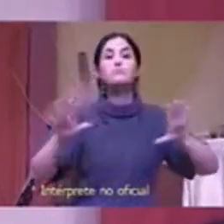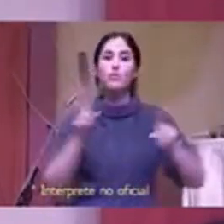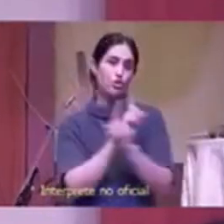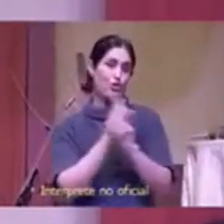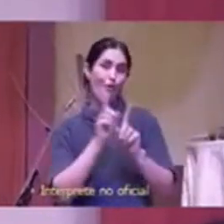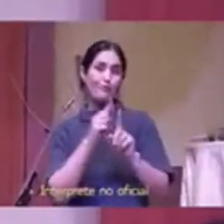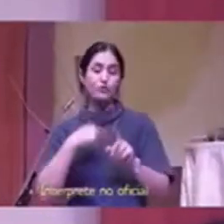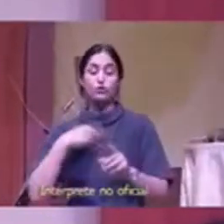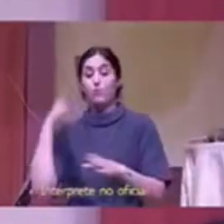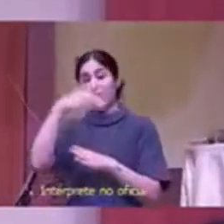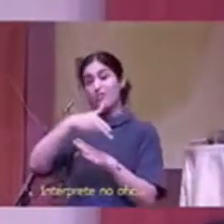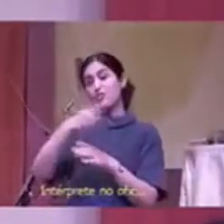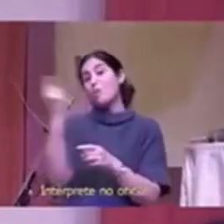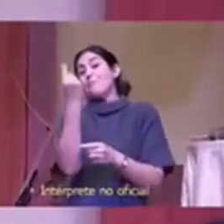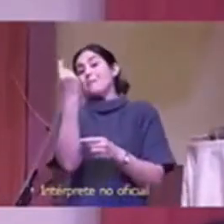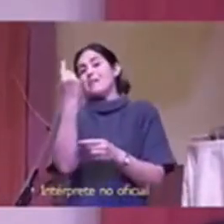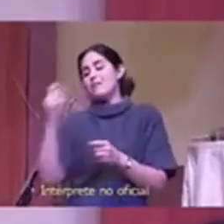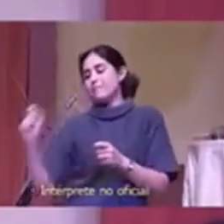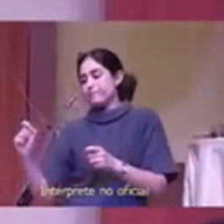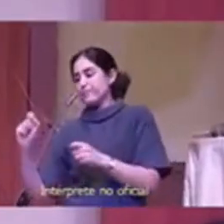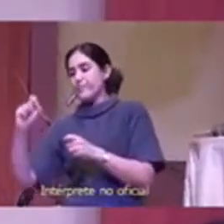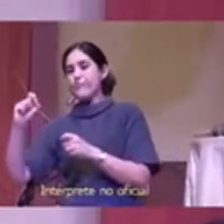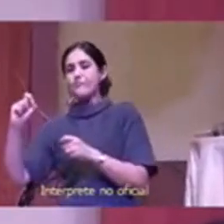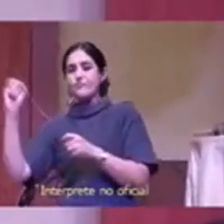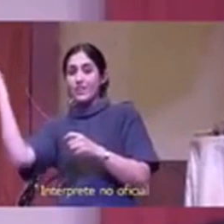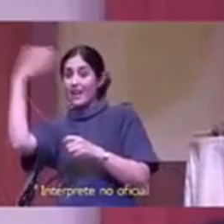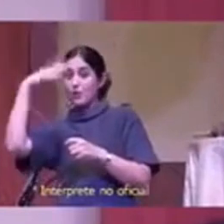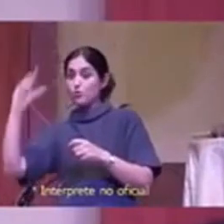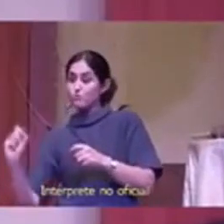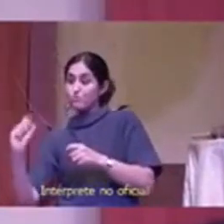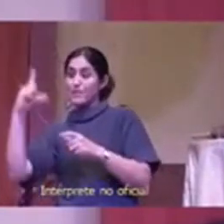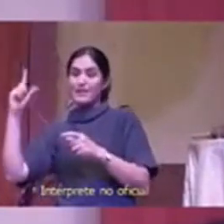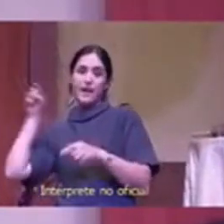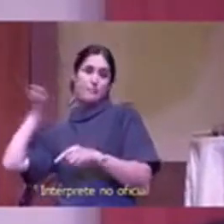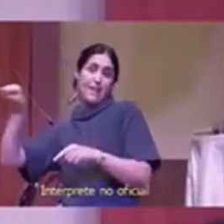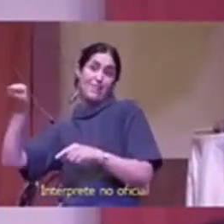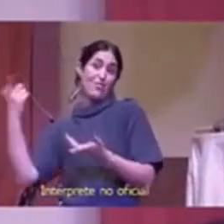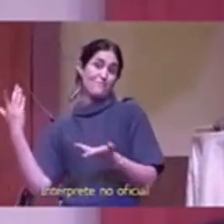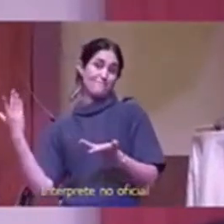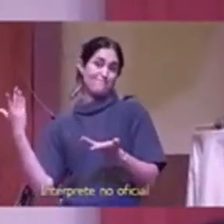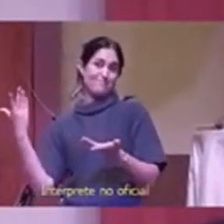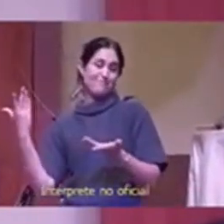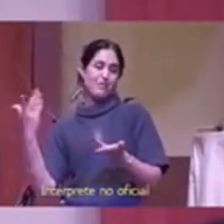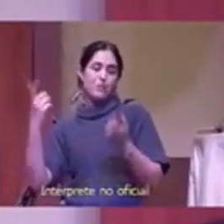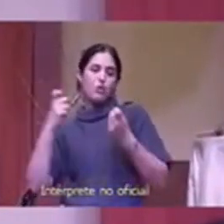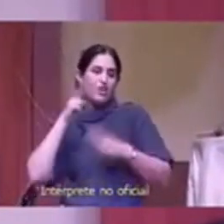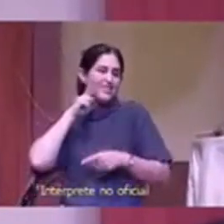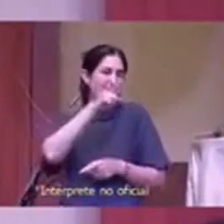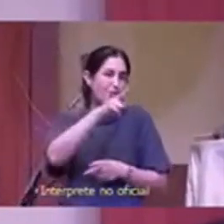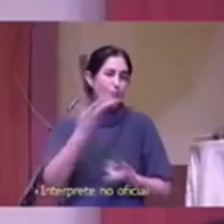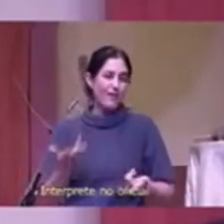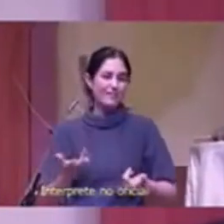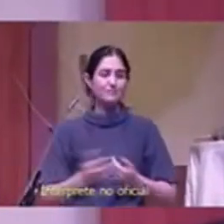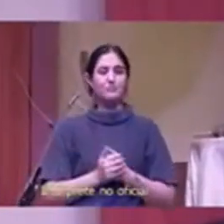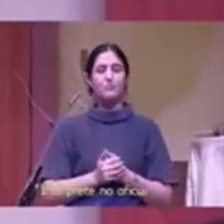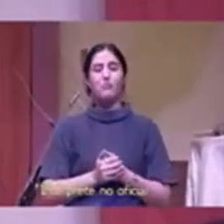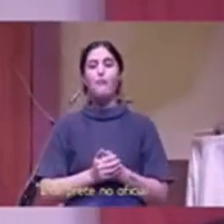una de mis citas favoritas fuera de la Biblia fue dicha por un